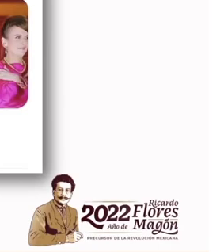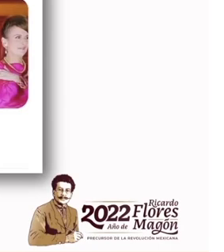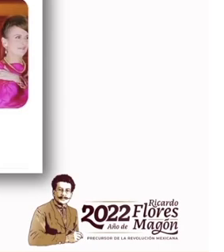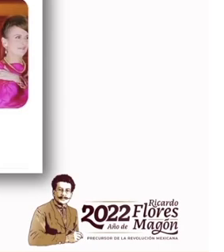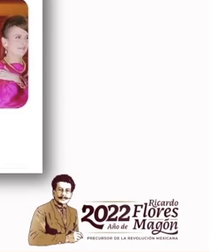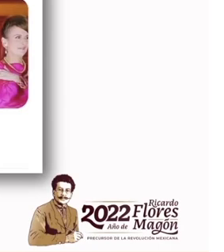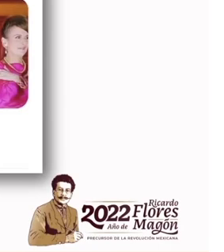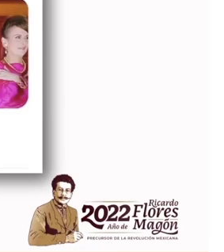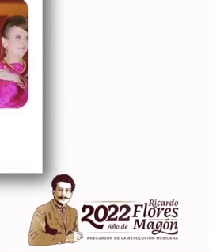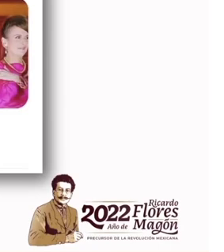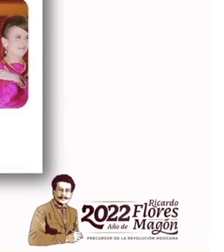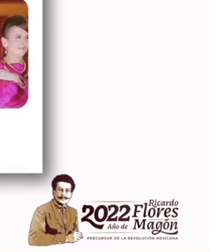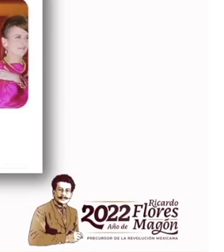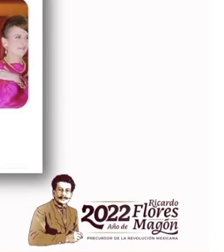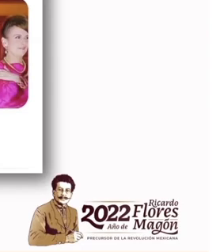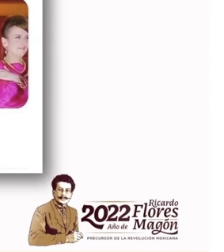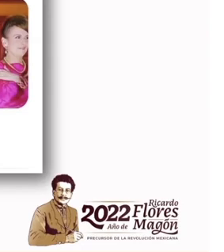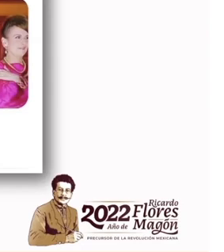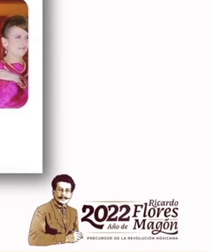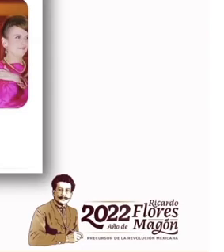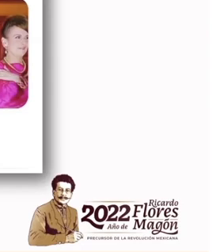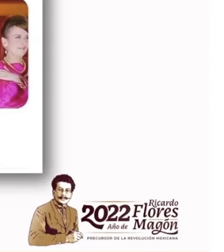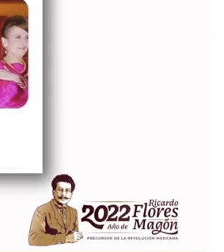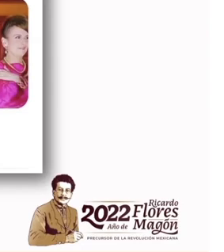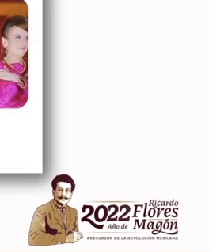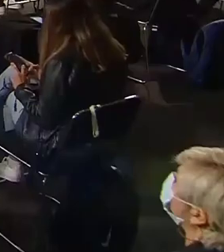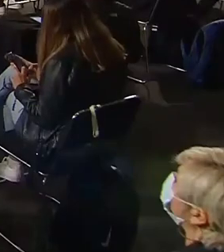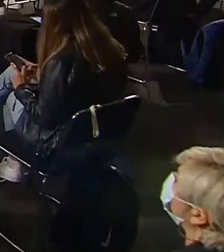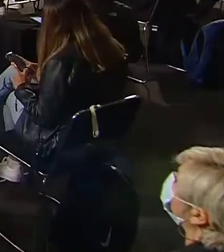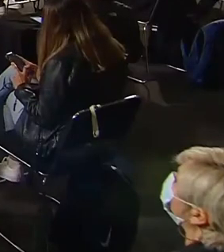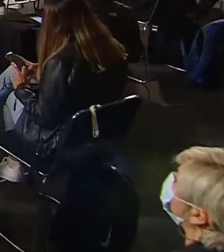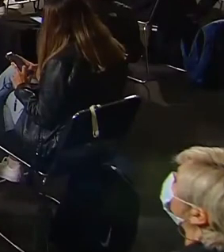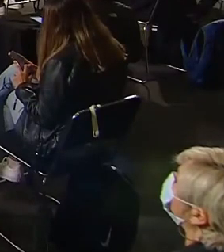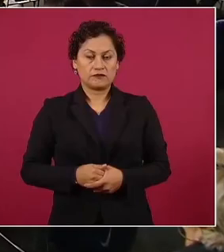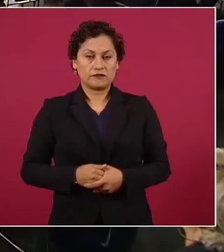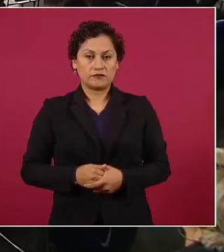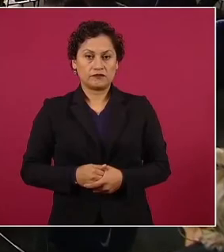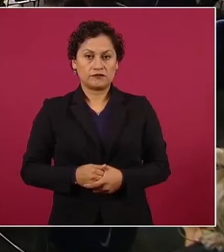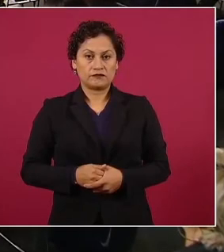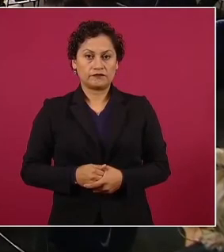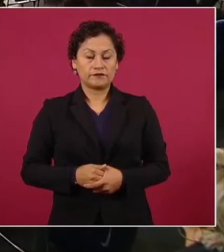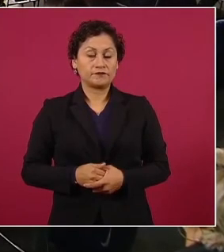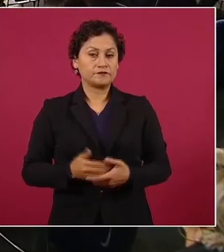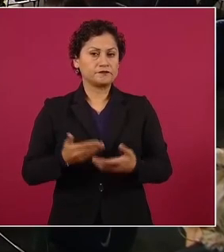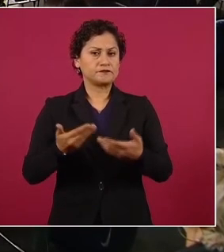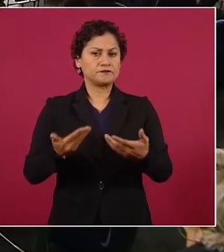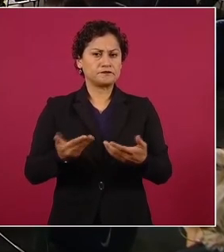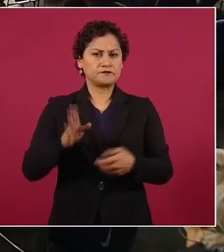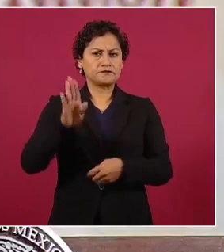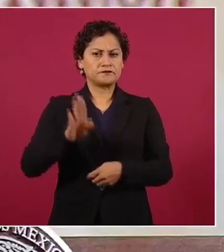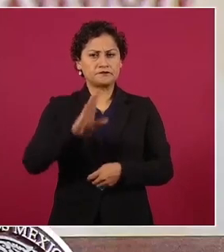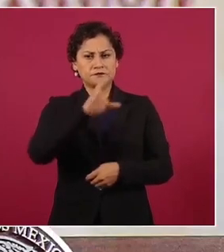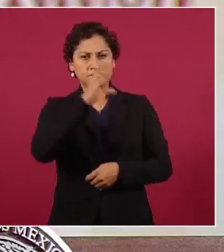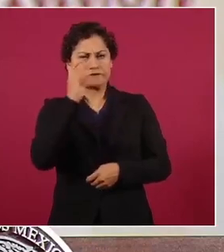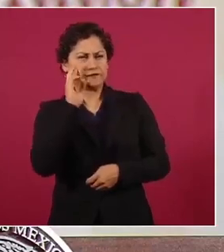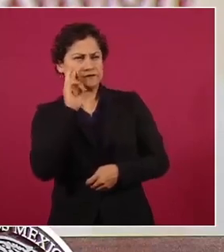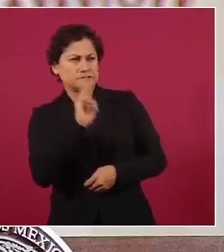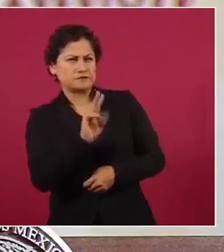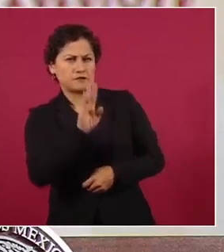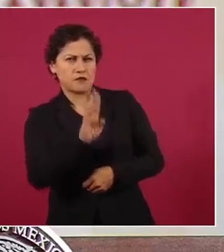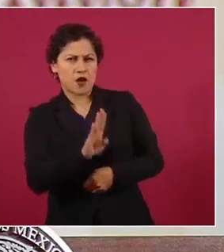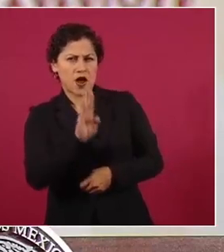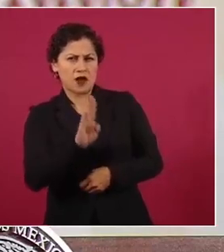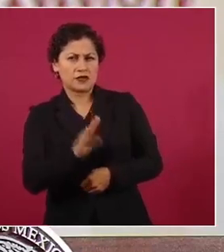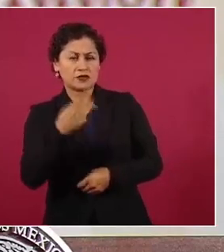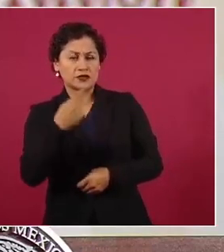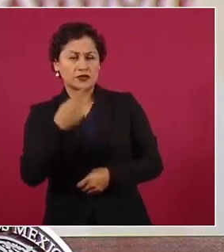oposición es ya experta, entre otras muchas cosas, en leer los labios. Y le atribuyeron que le dijo que